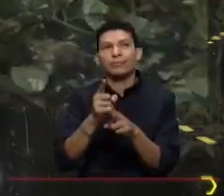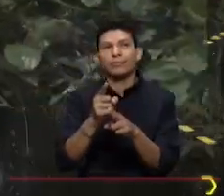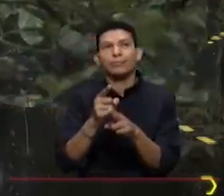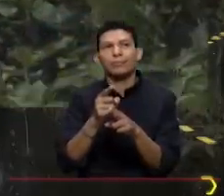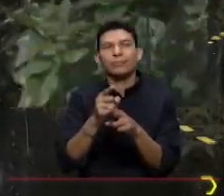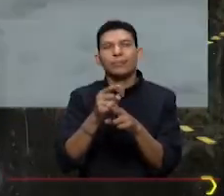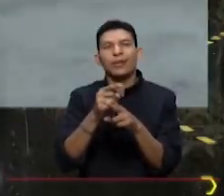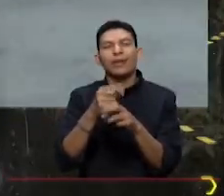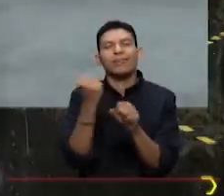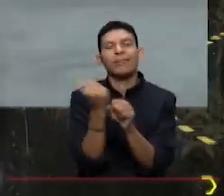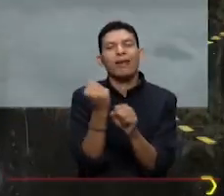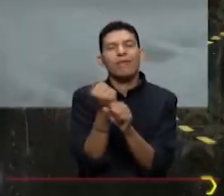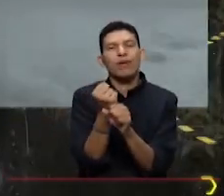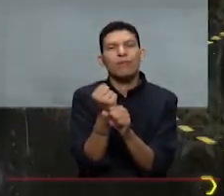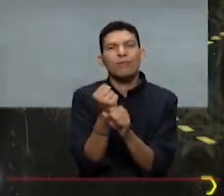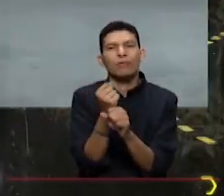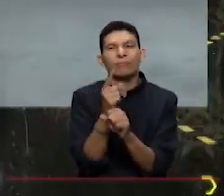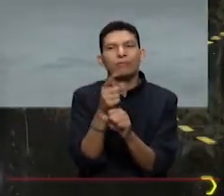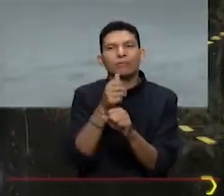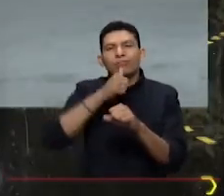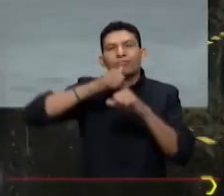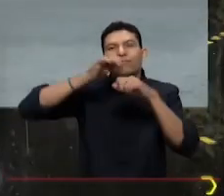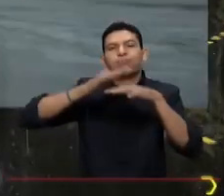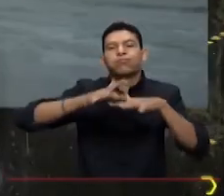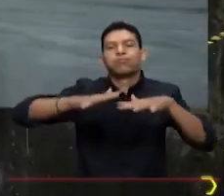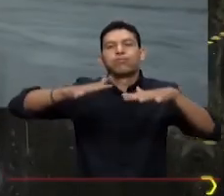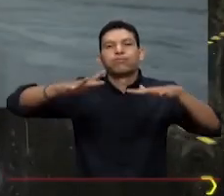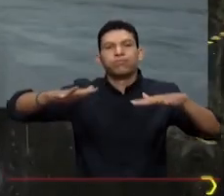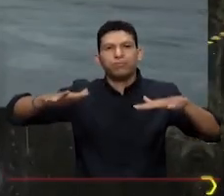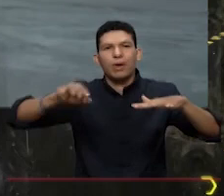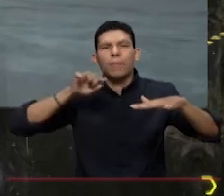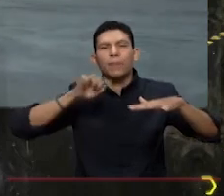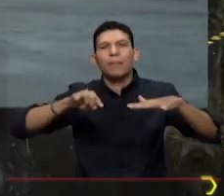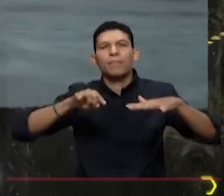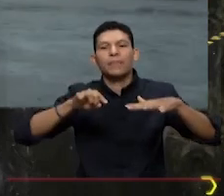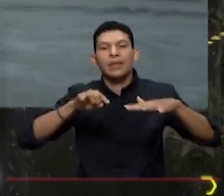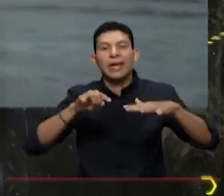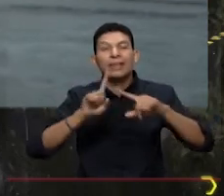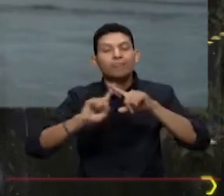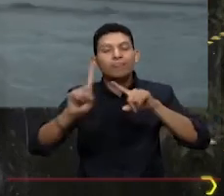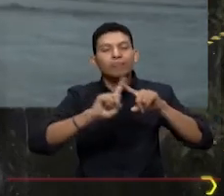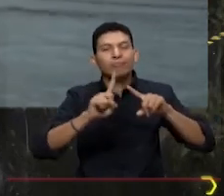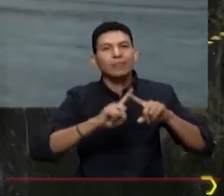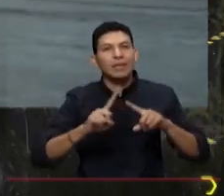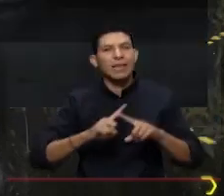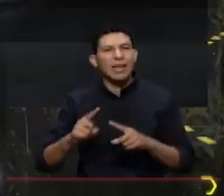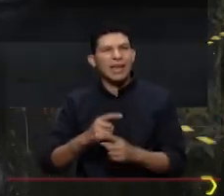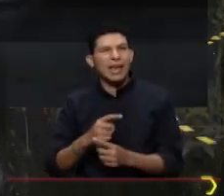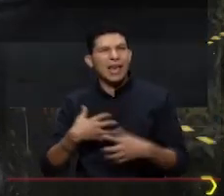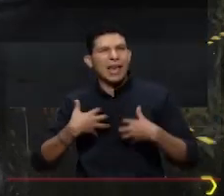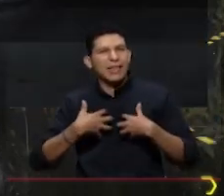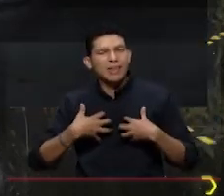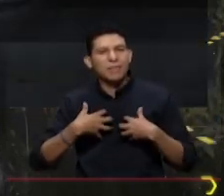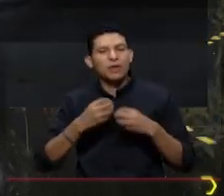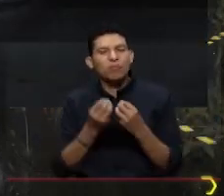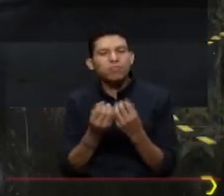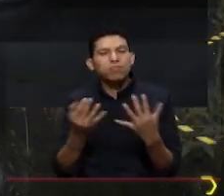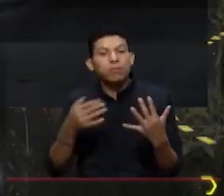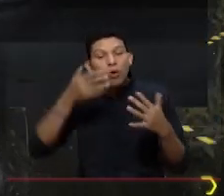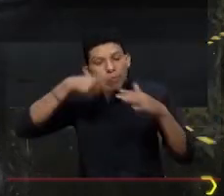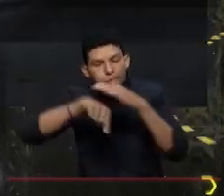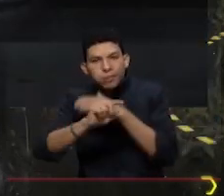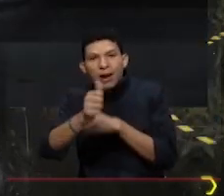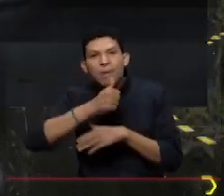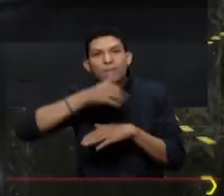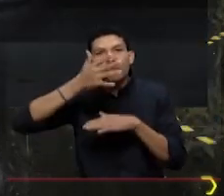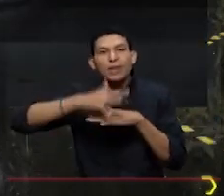para el trabajo oceánico y sobre todo para la parte de biodiversidad. Es una zona delimitada, es